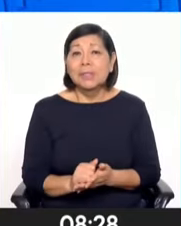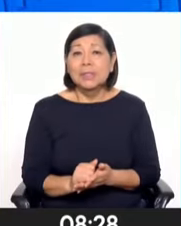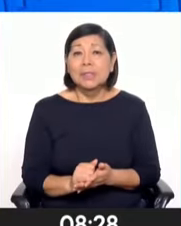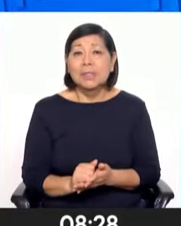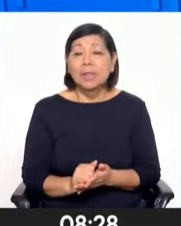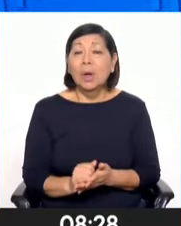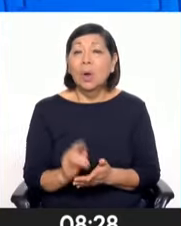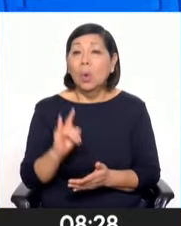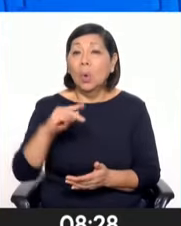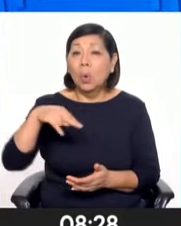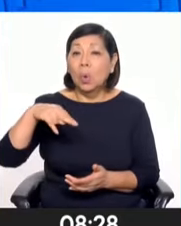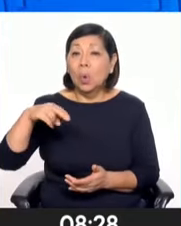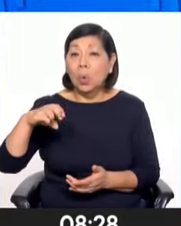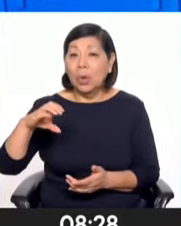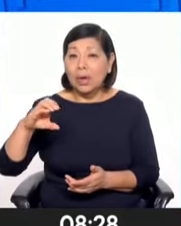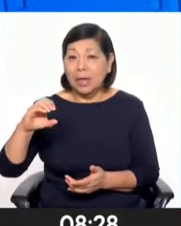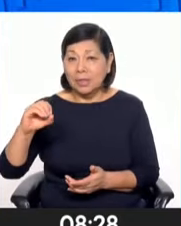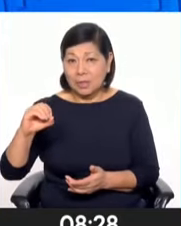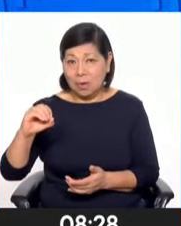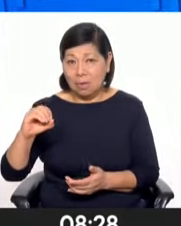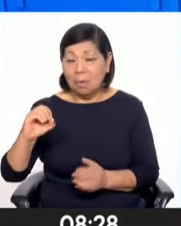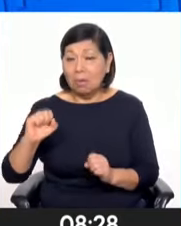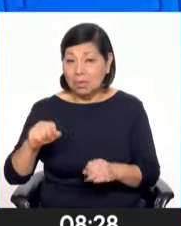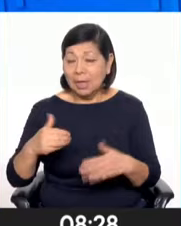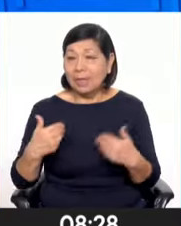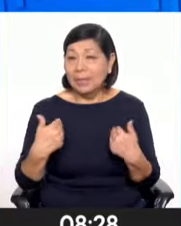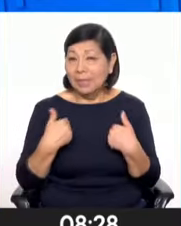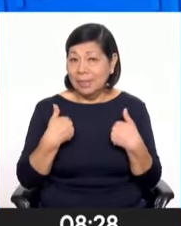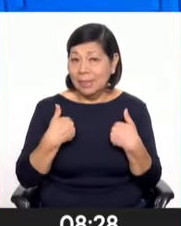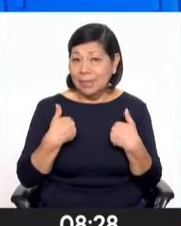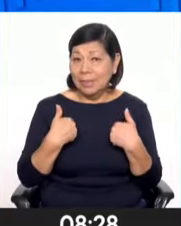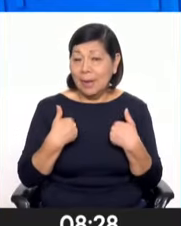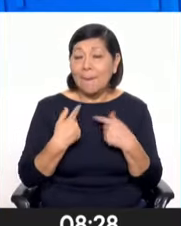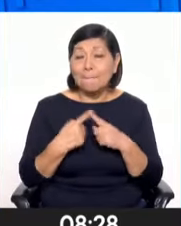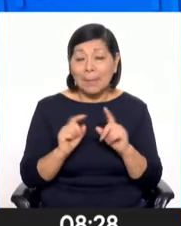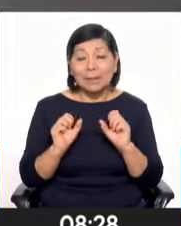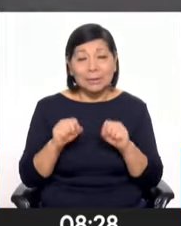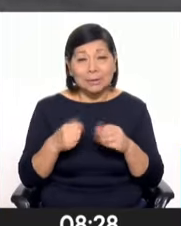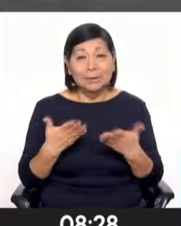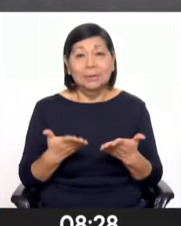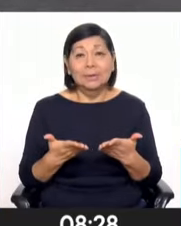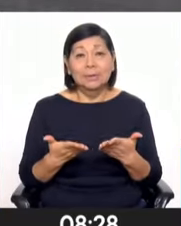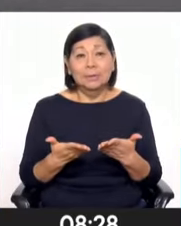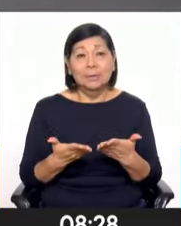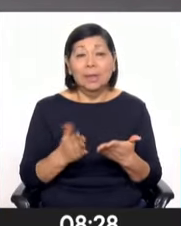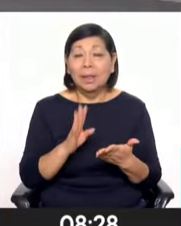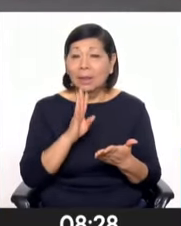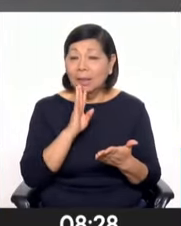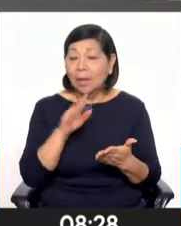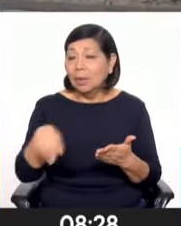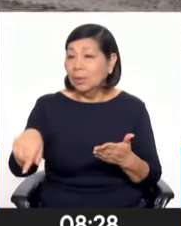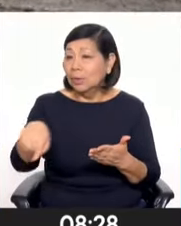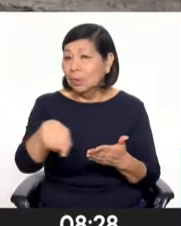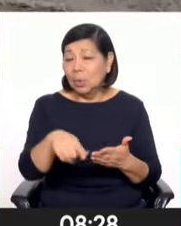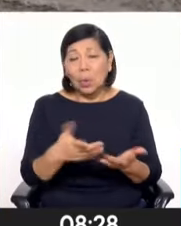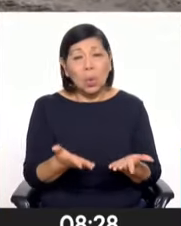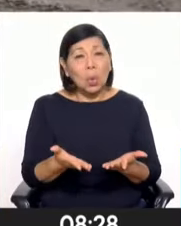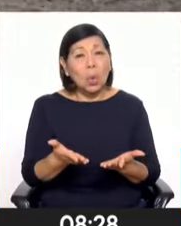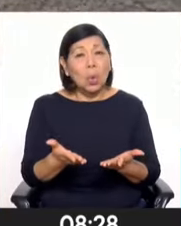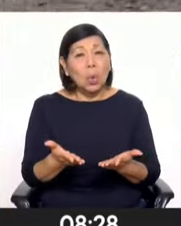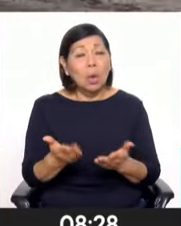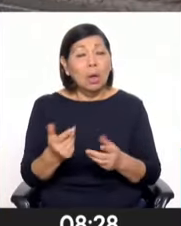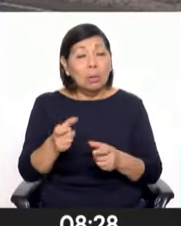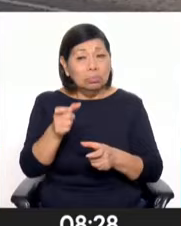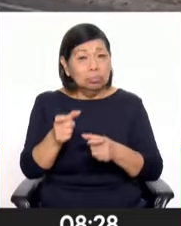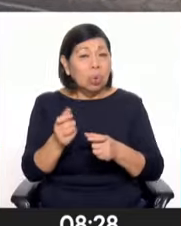la UNESCO ya tenga las condiciones para poder declarar patrimonio de la